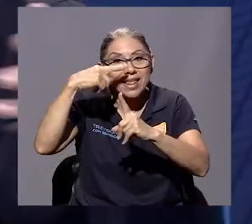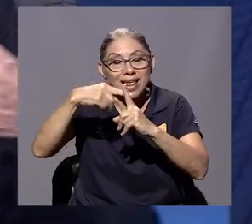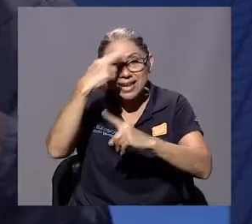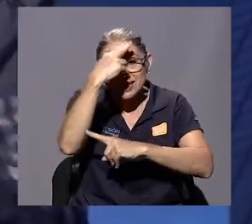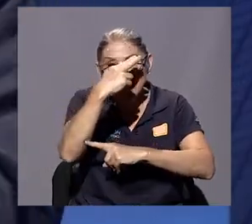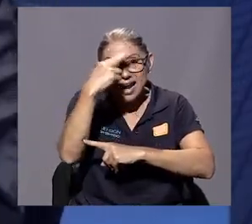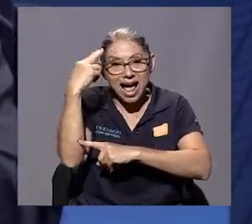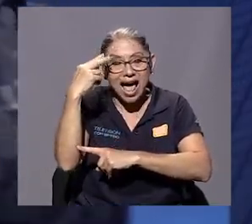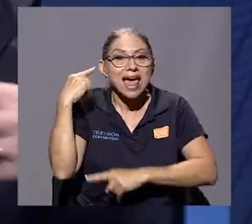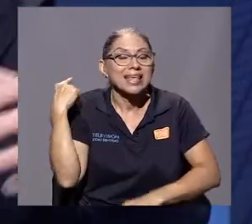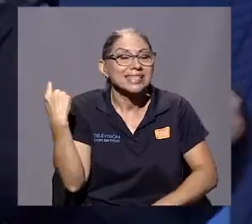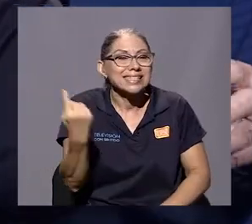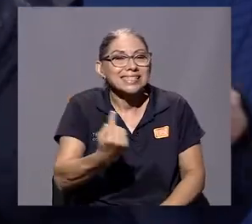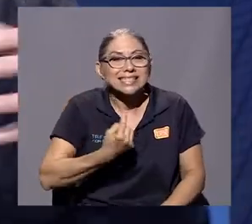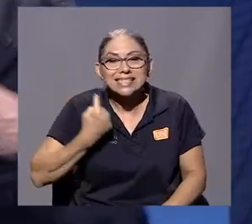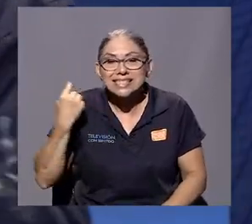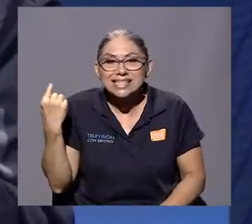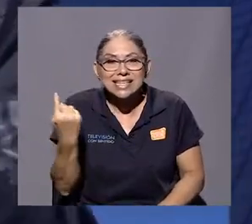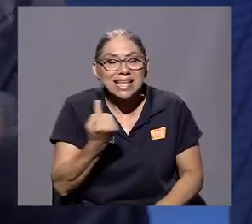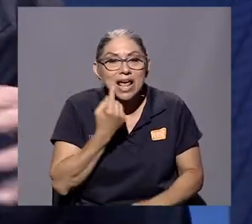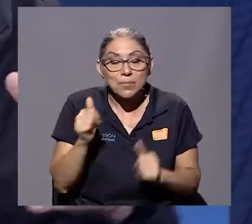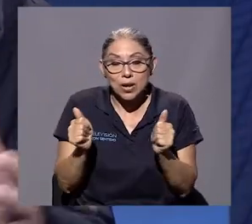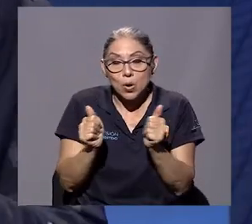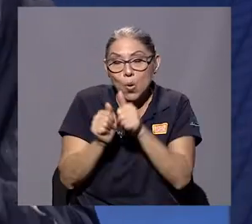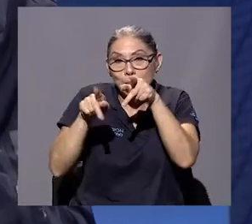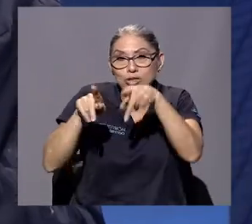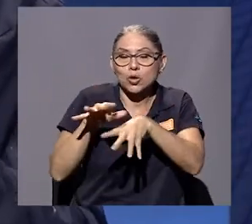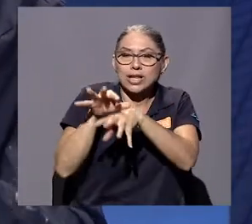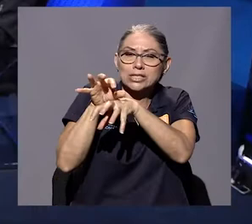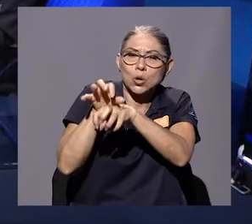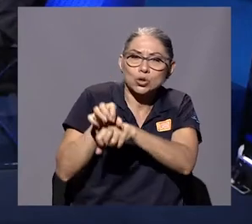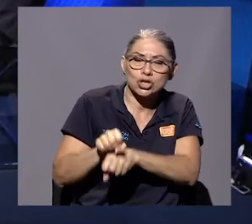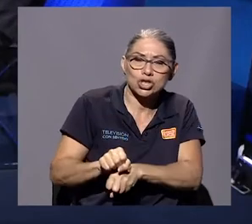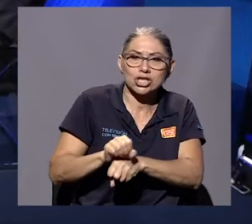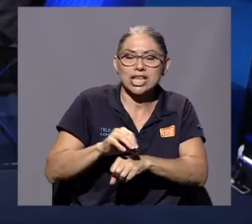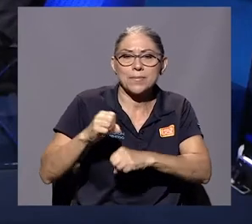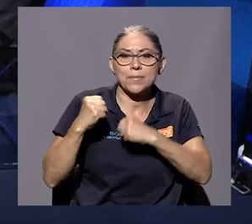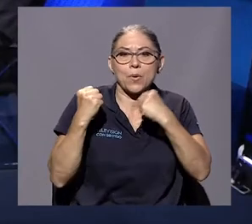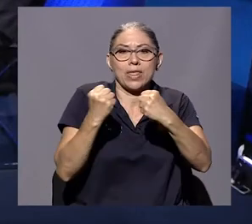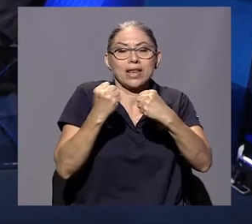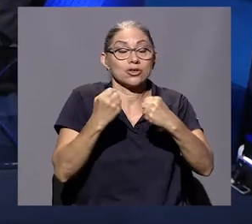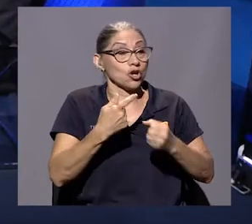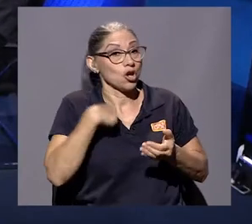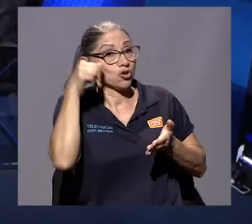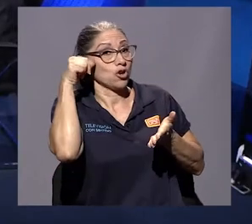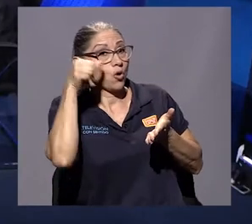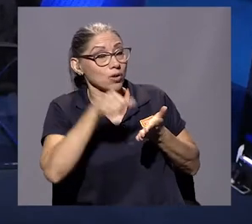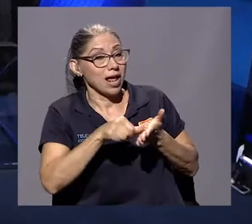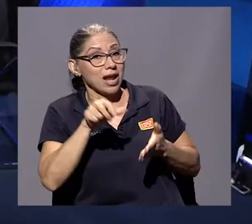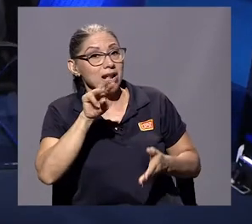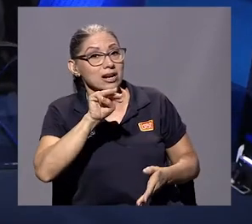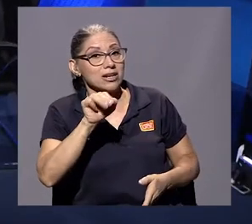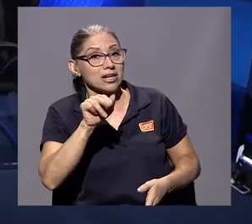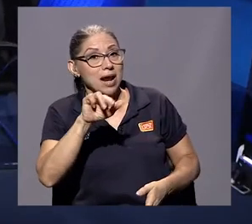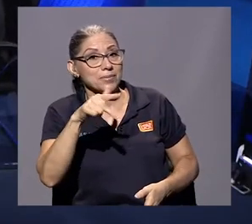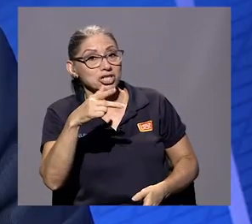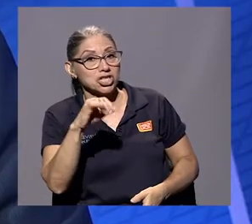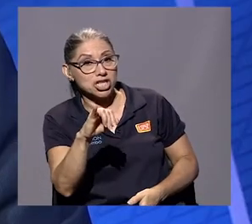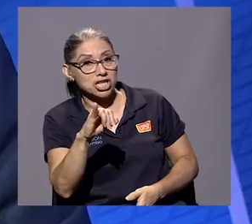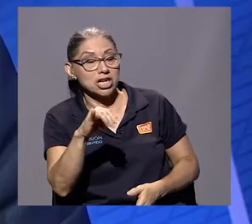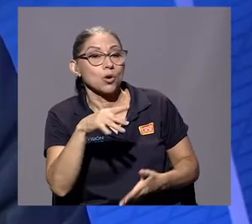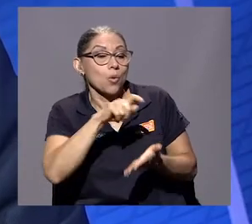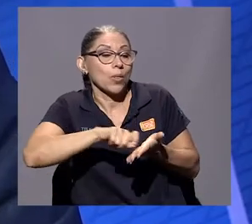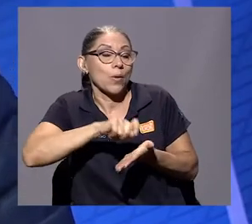y siempre del lado de conservadores y poderosos. Don Sergio, recordaría aquí a Gramsci, cuando hablaba de las trincheras